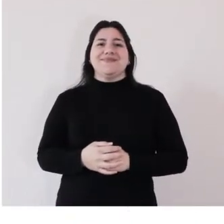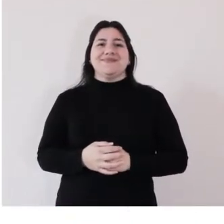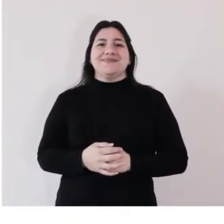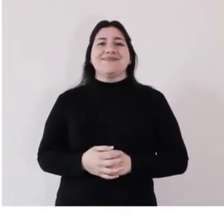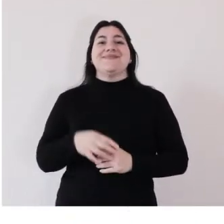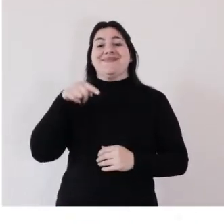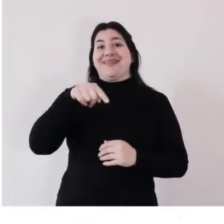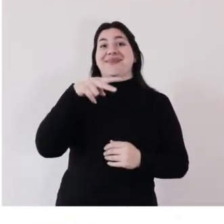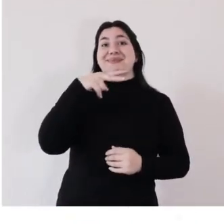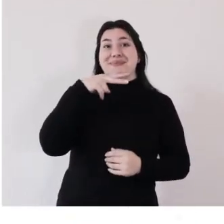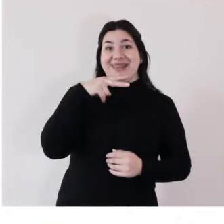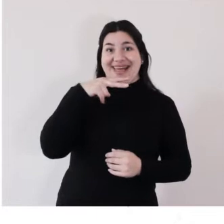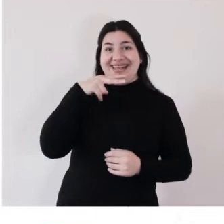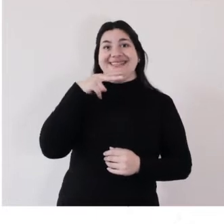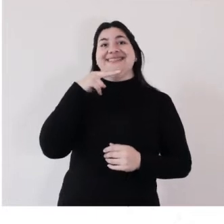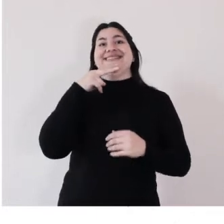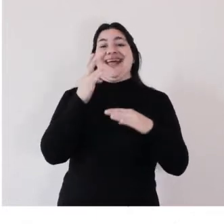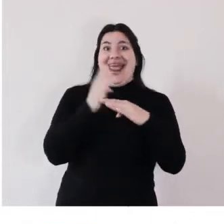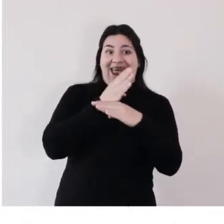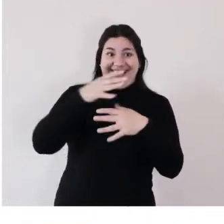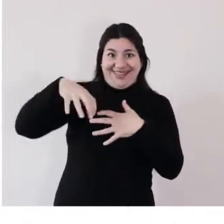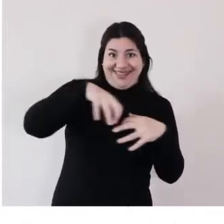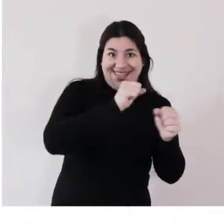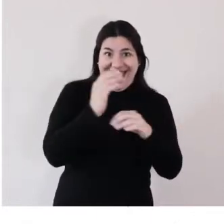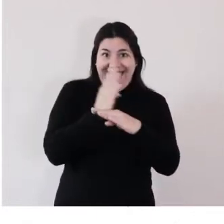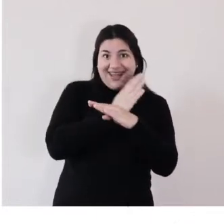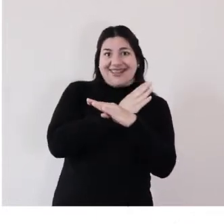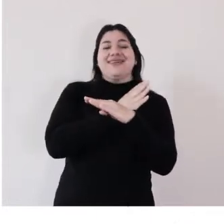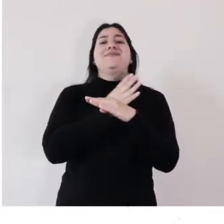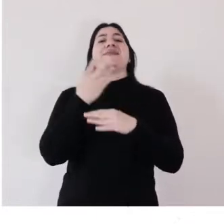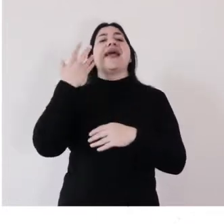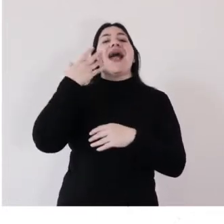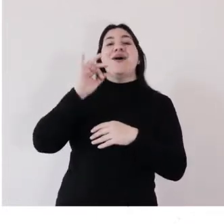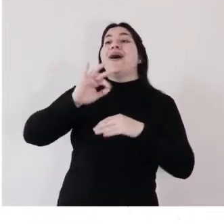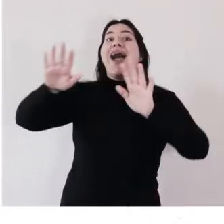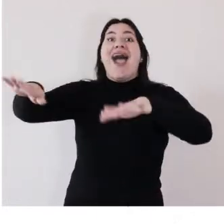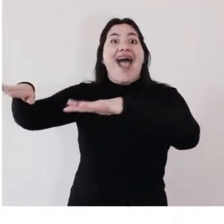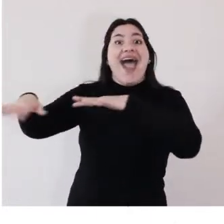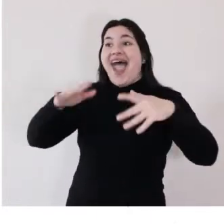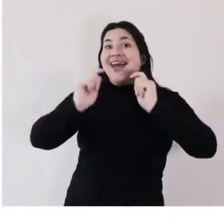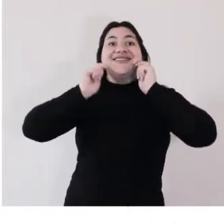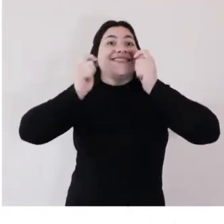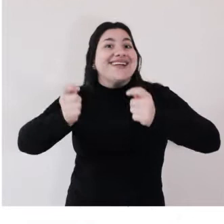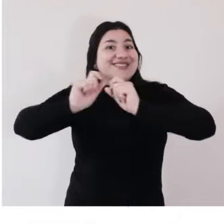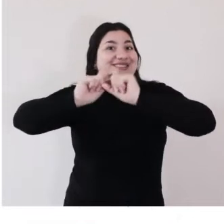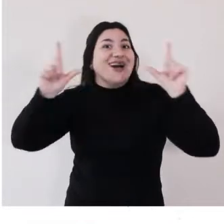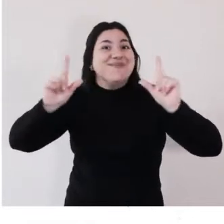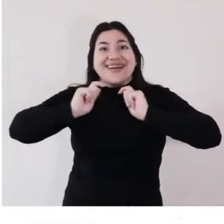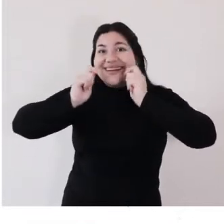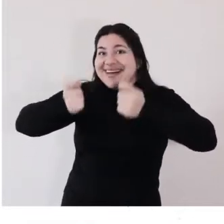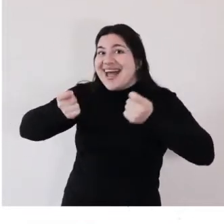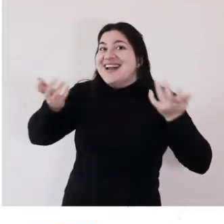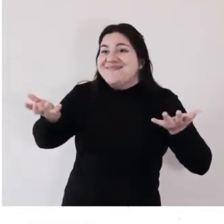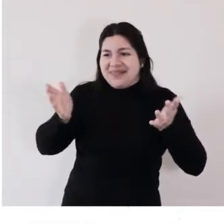Ese viernes, antes de ir a la plaza, el abuelo Milo les tenía preparada una sorpresa.